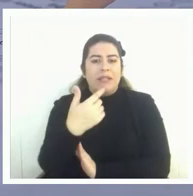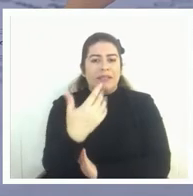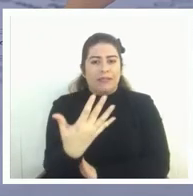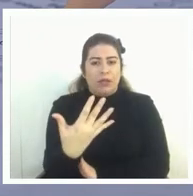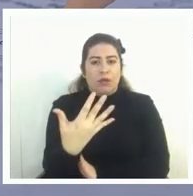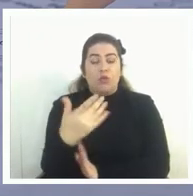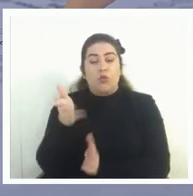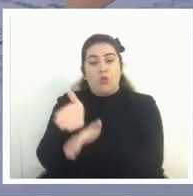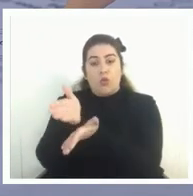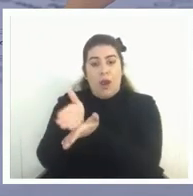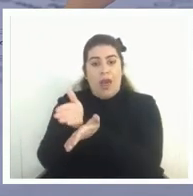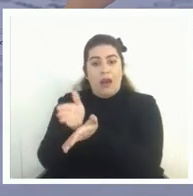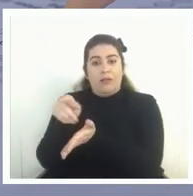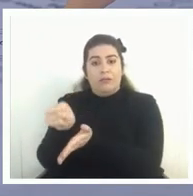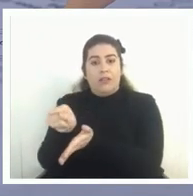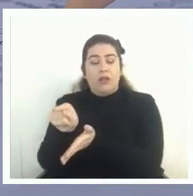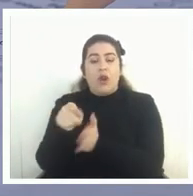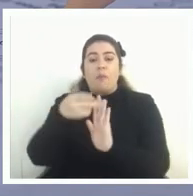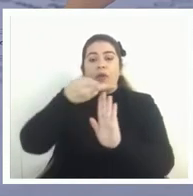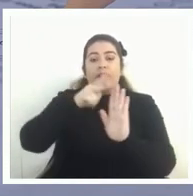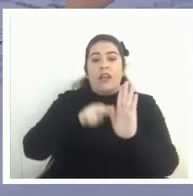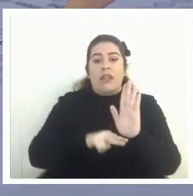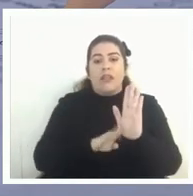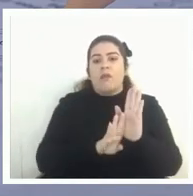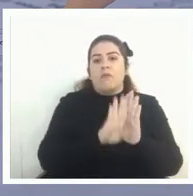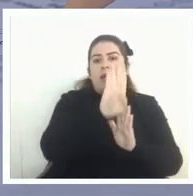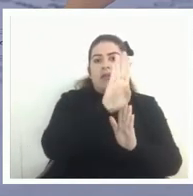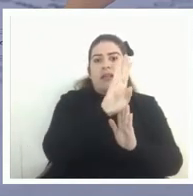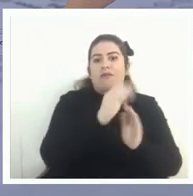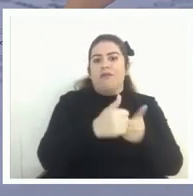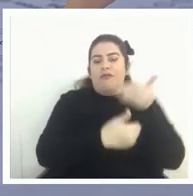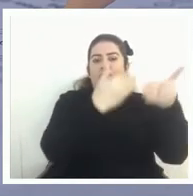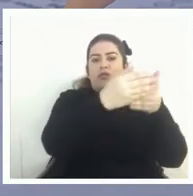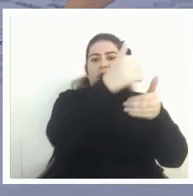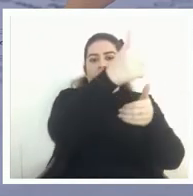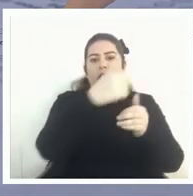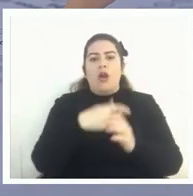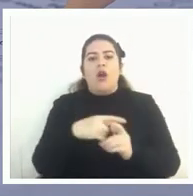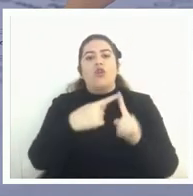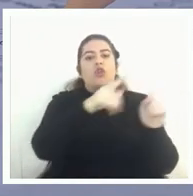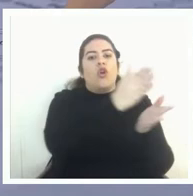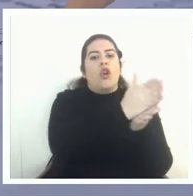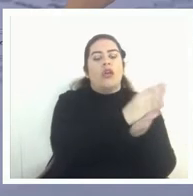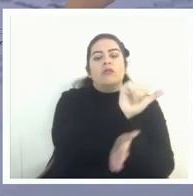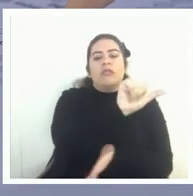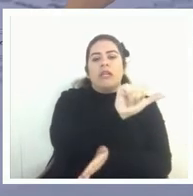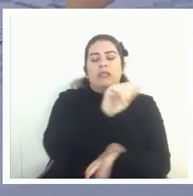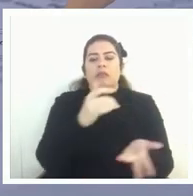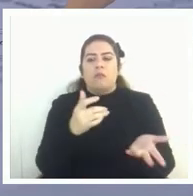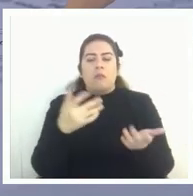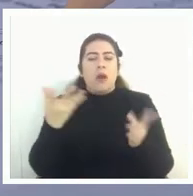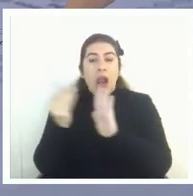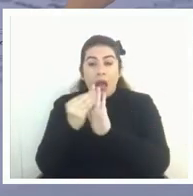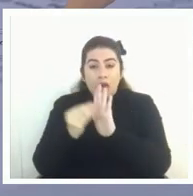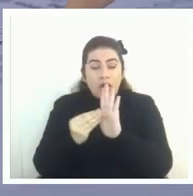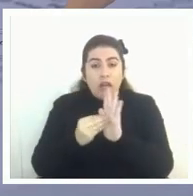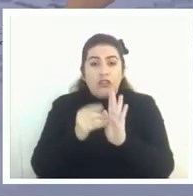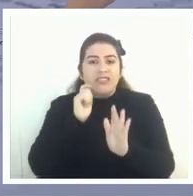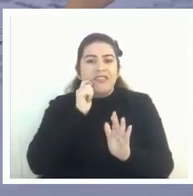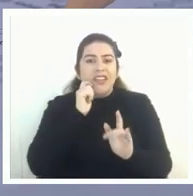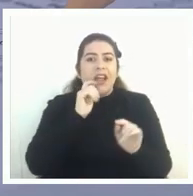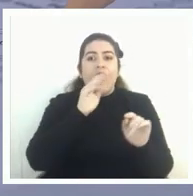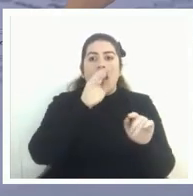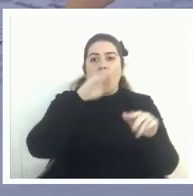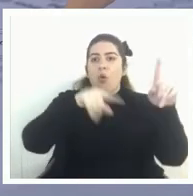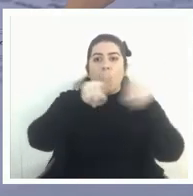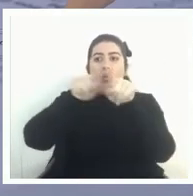colegio tiene una probabilidad mayor que le vaya bien que a otro que tiene un 6 en otro colegio porque las notas no significan lo mismo en distintos colegios